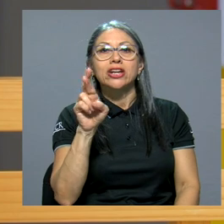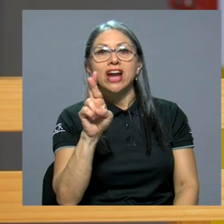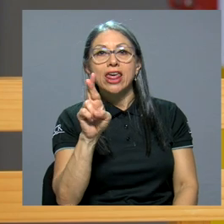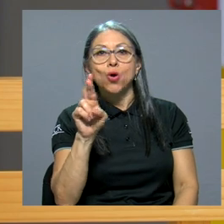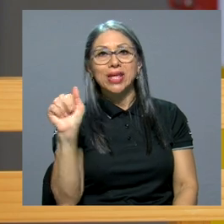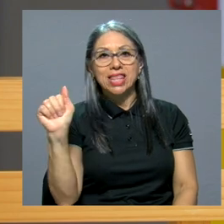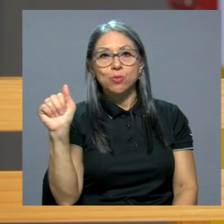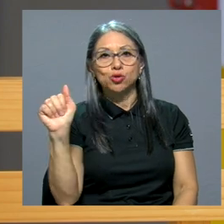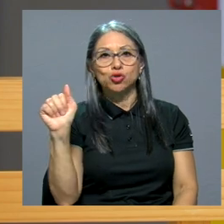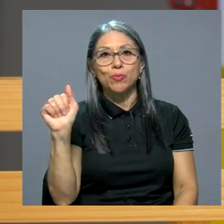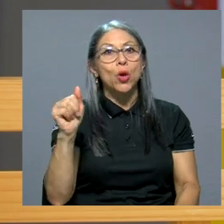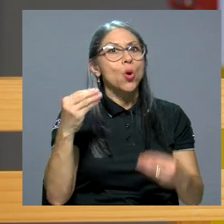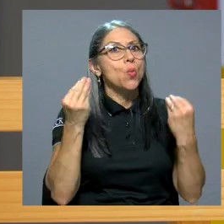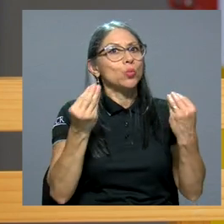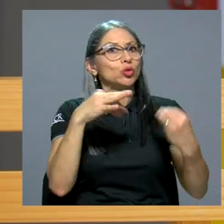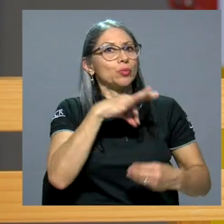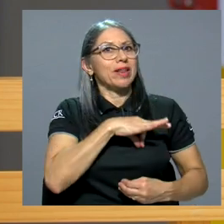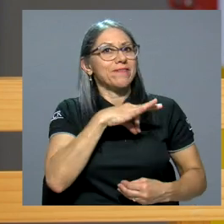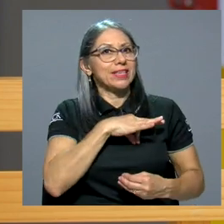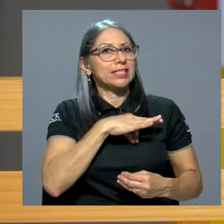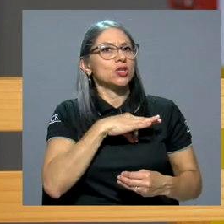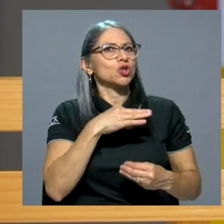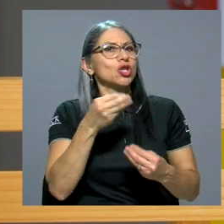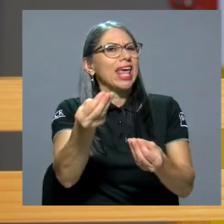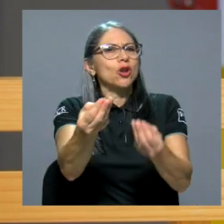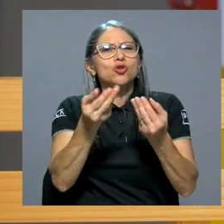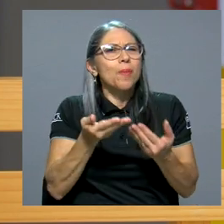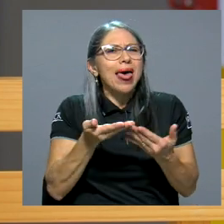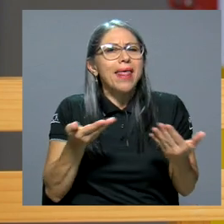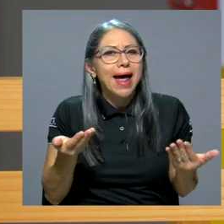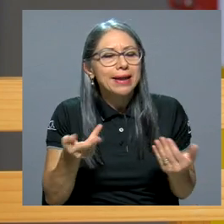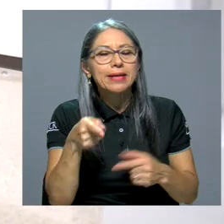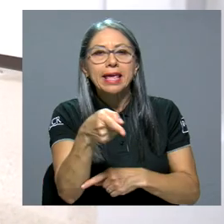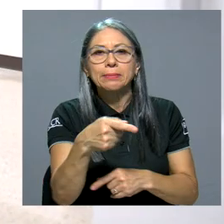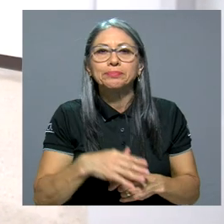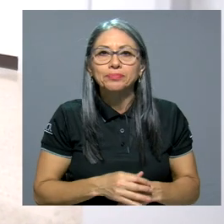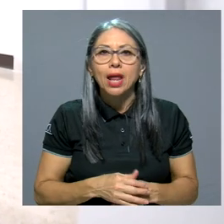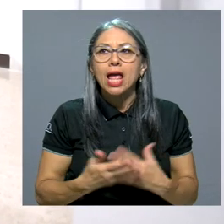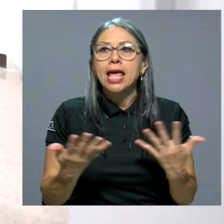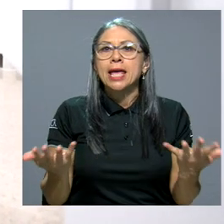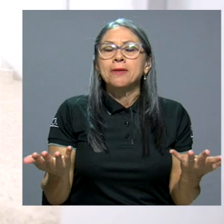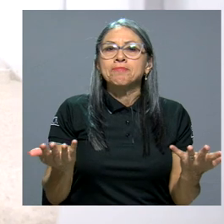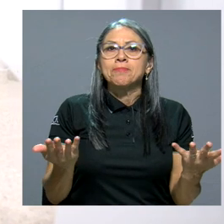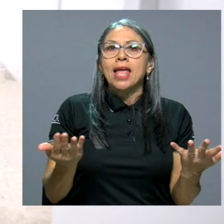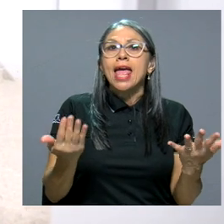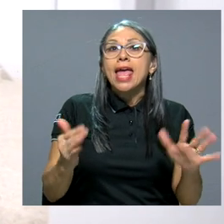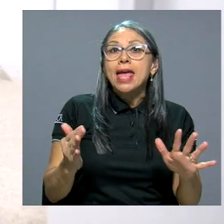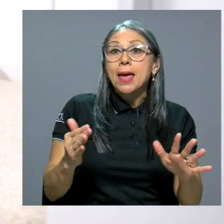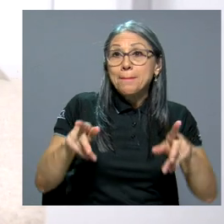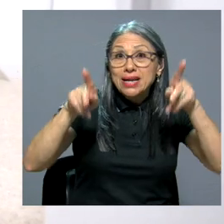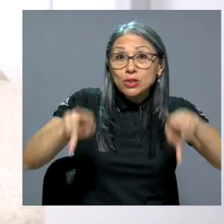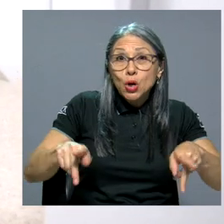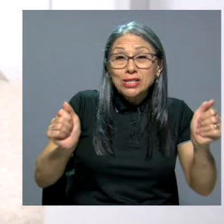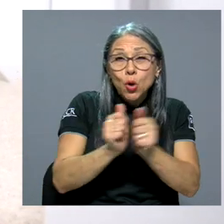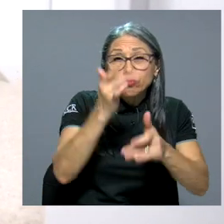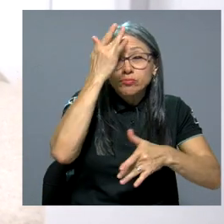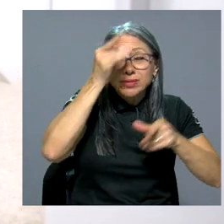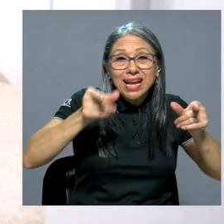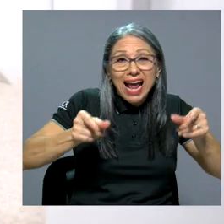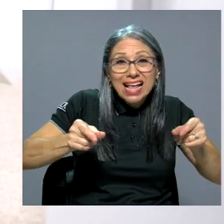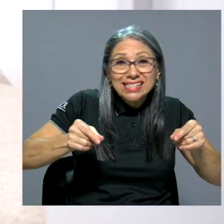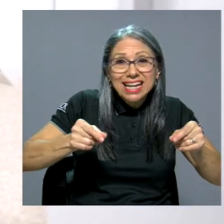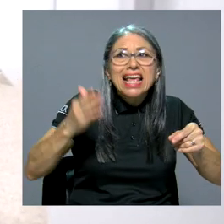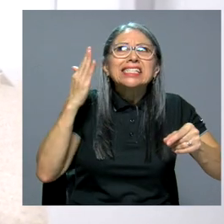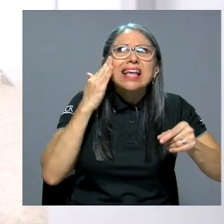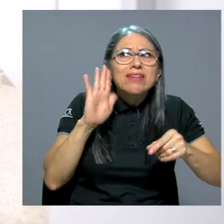beneficios que nos va a aportar esta especialidad y que ya nos aporta es el estadiaje de los pacientes con cáncer,